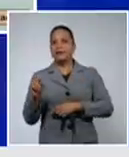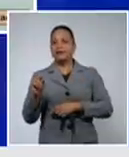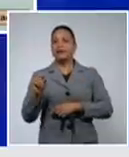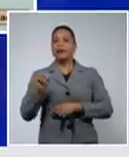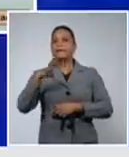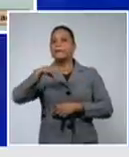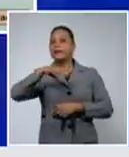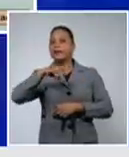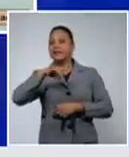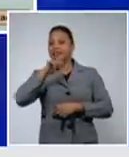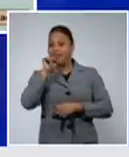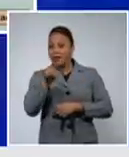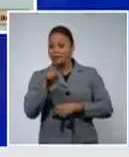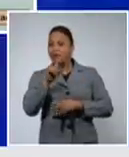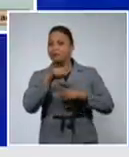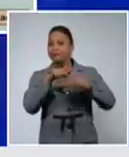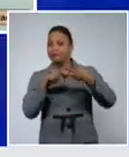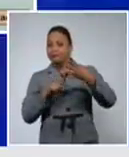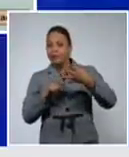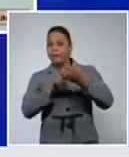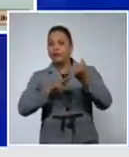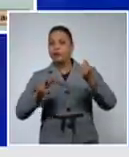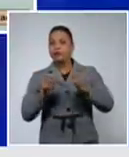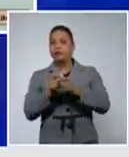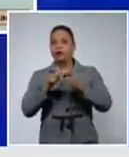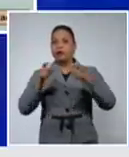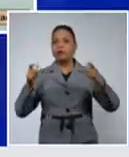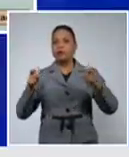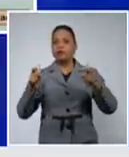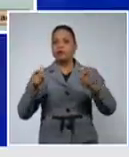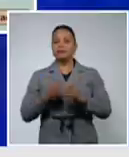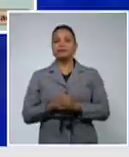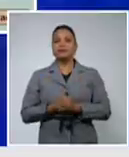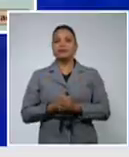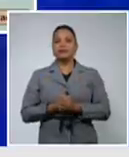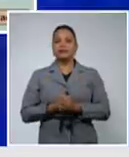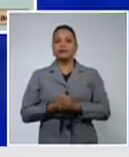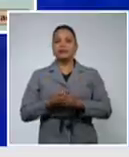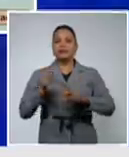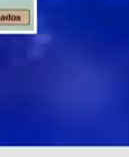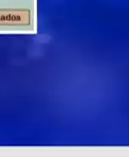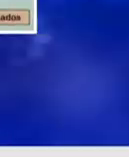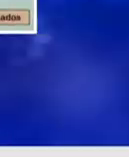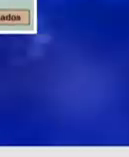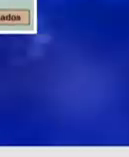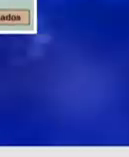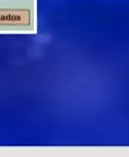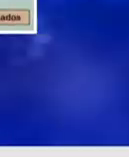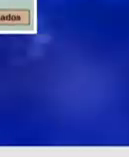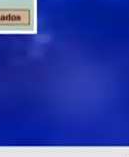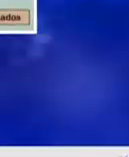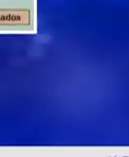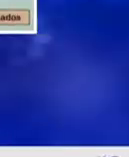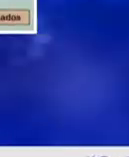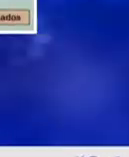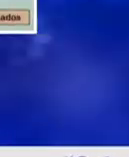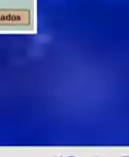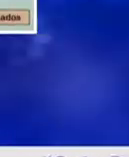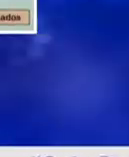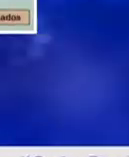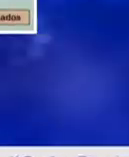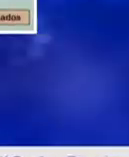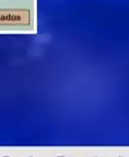incrementen sus tasas en el caso de La Habana tiene 275,2